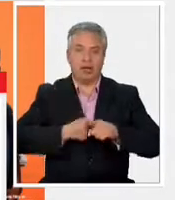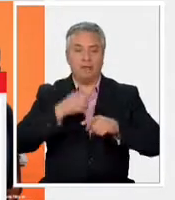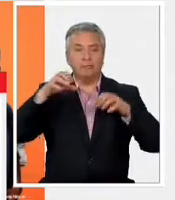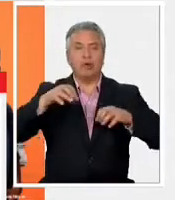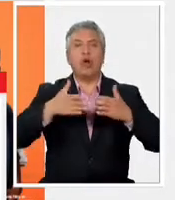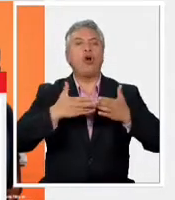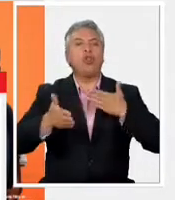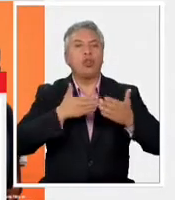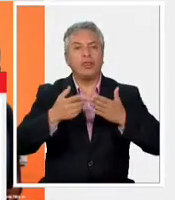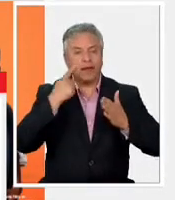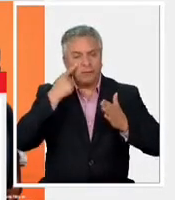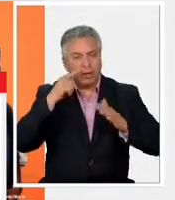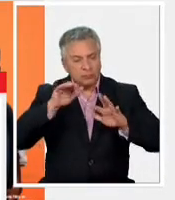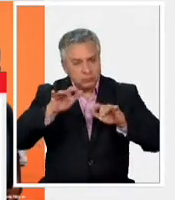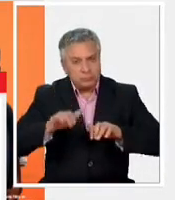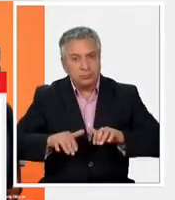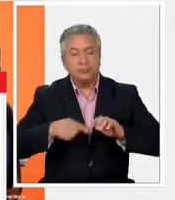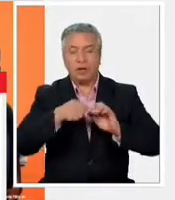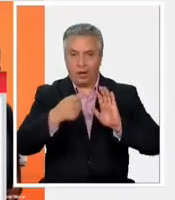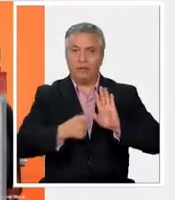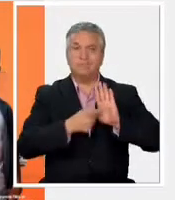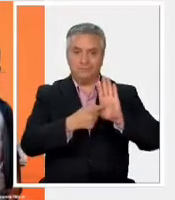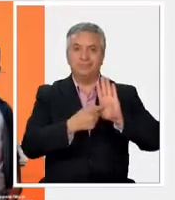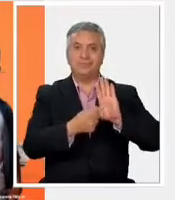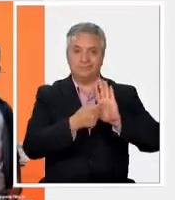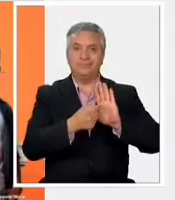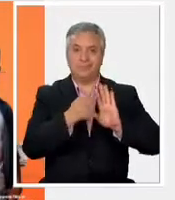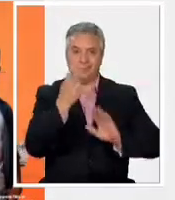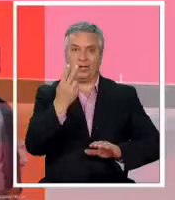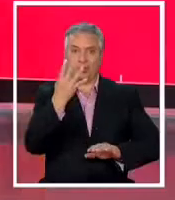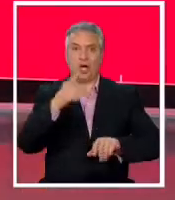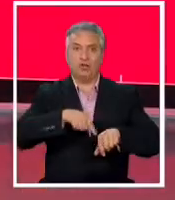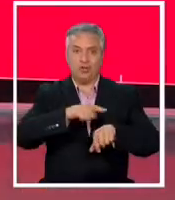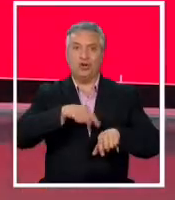los datos en nuestro portal 24 horas punto CL